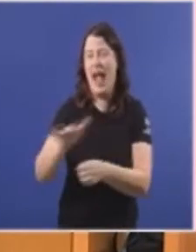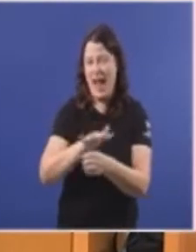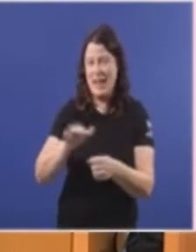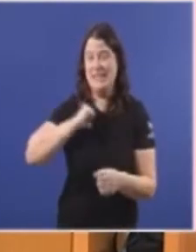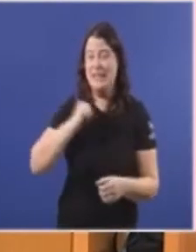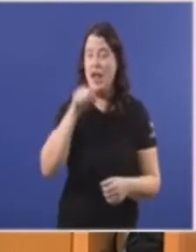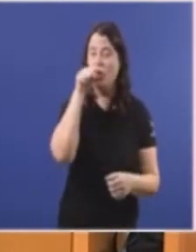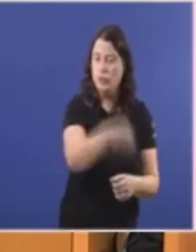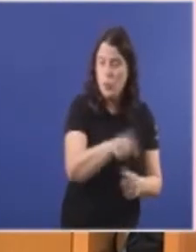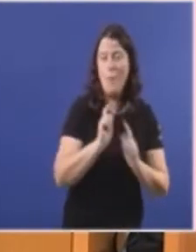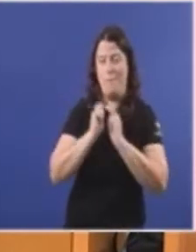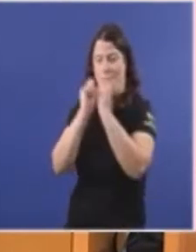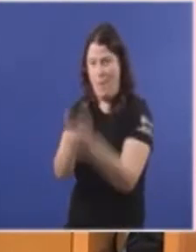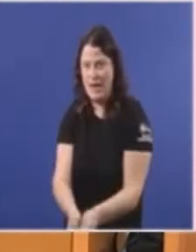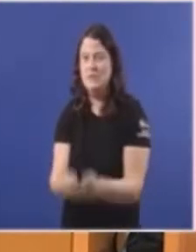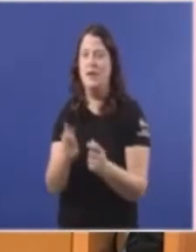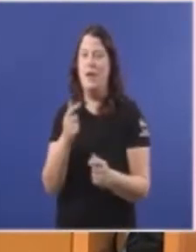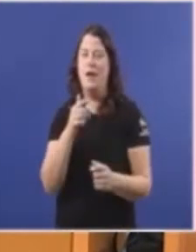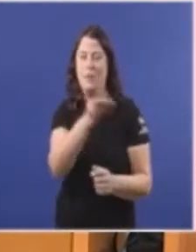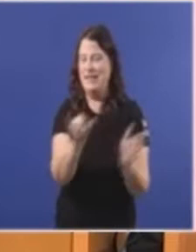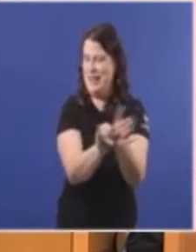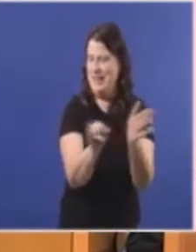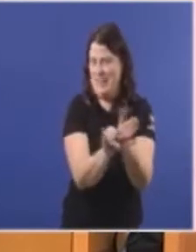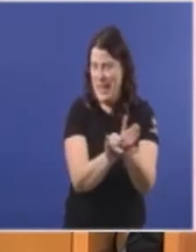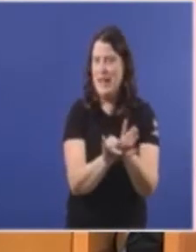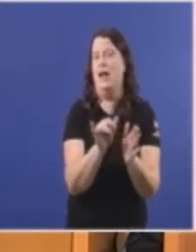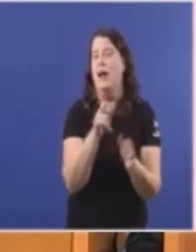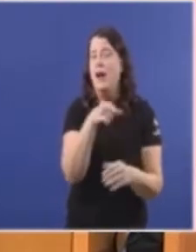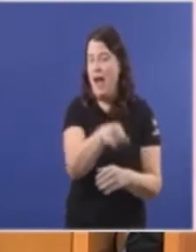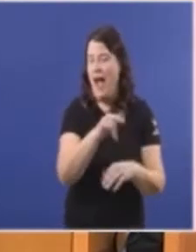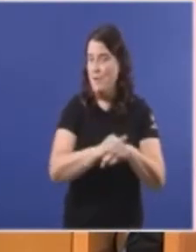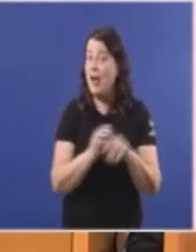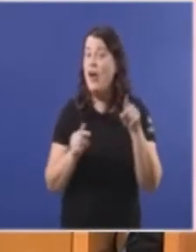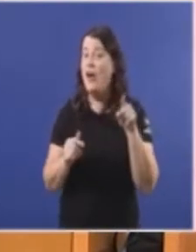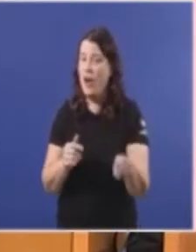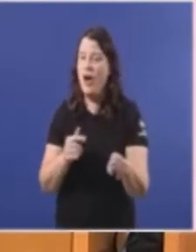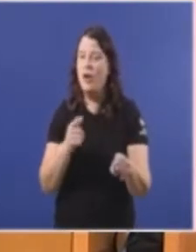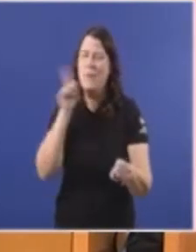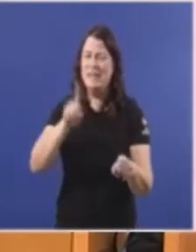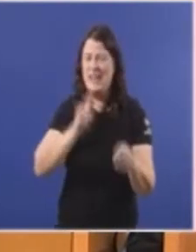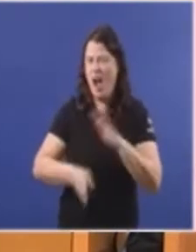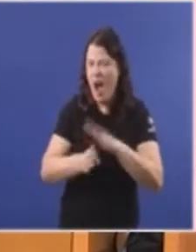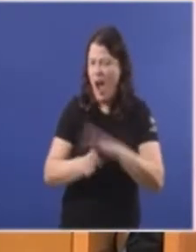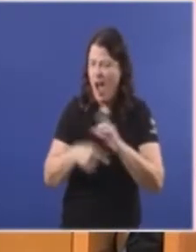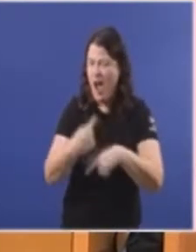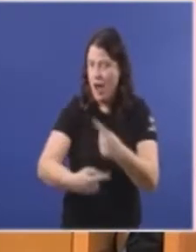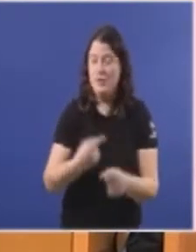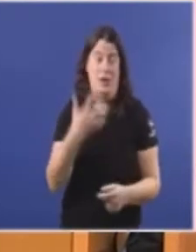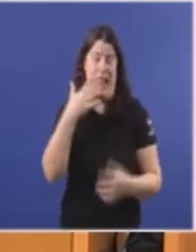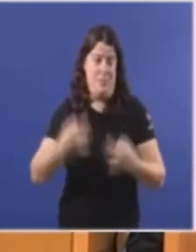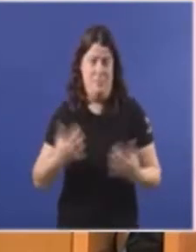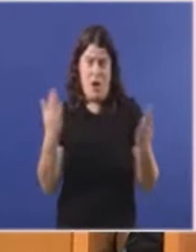Que vostedes nomeou E que da súa máxima confianza Non sigan esa escalada De mentiras continuas Na que ninguén lle cree